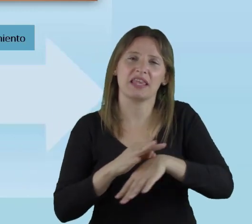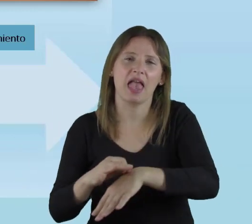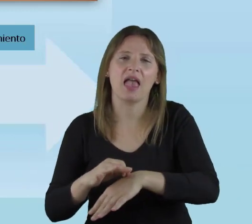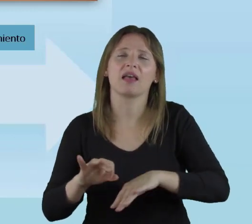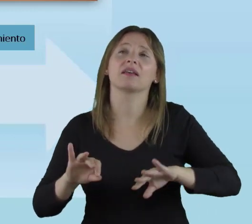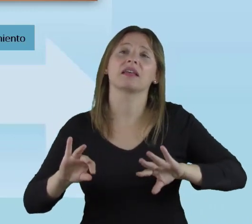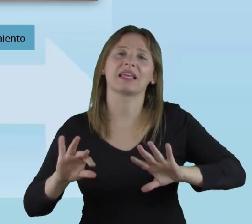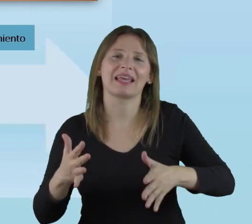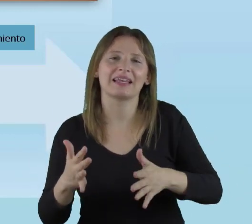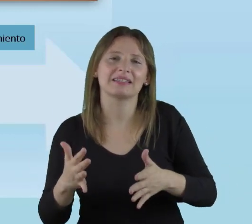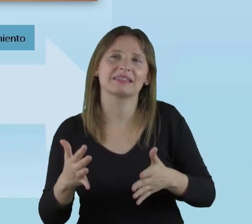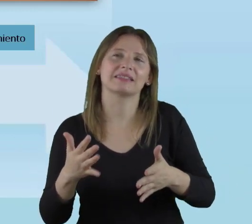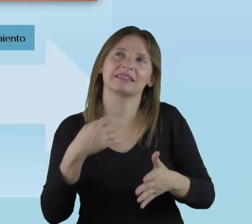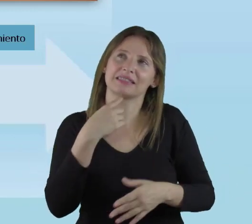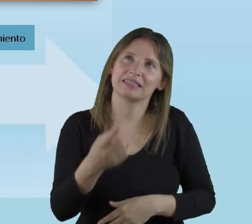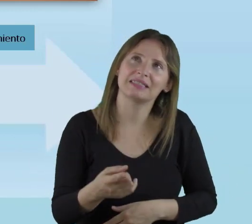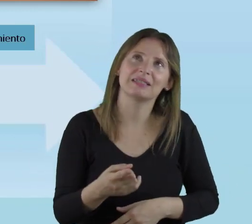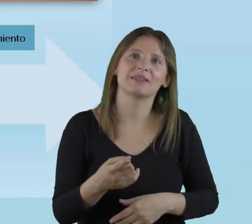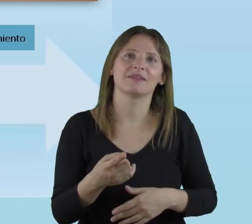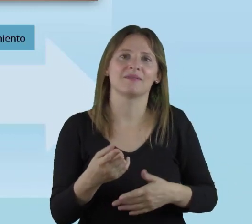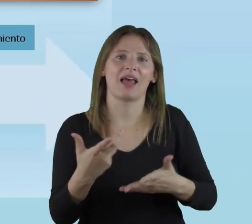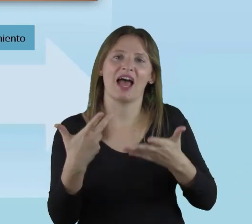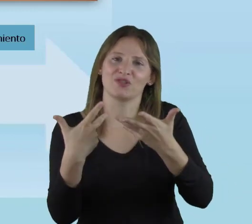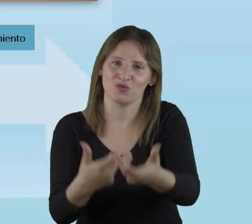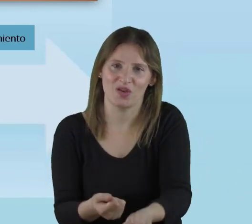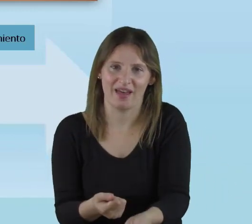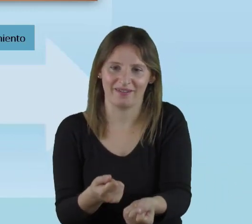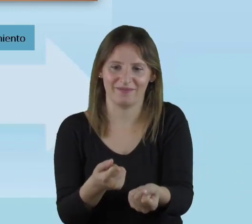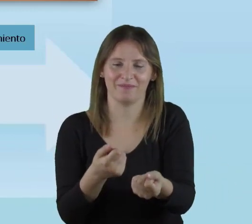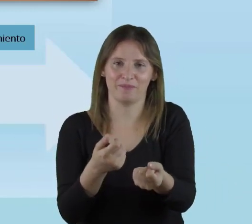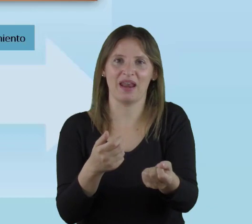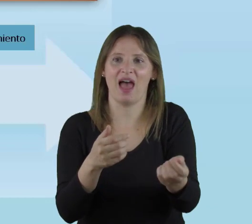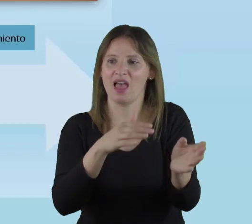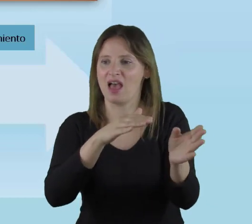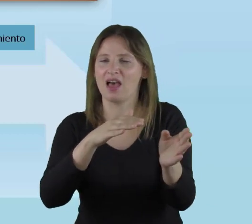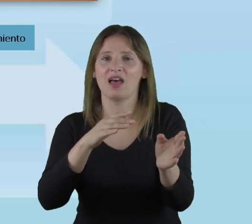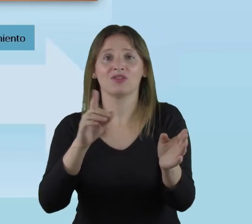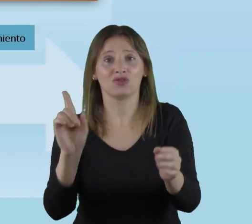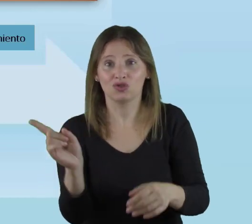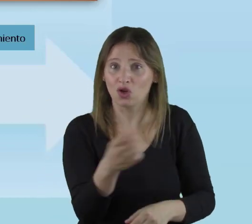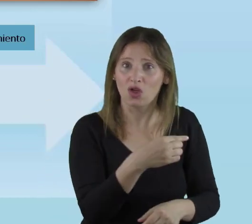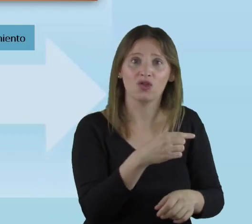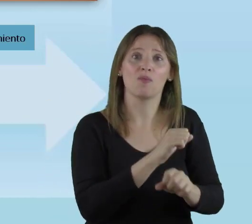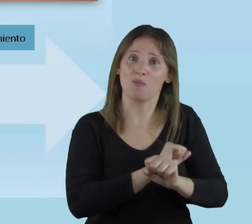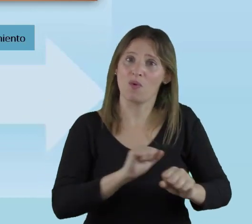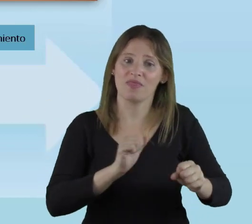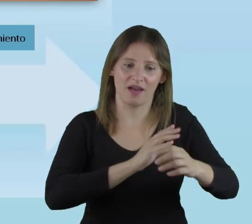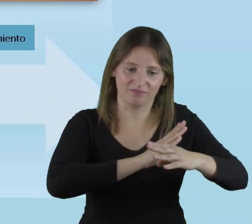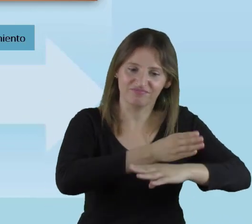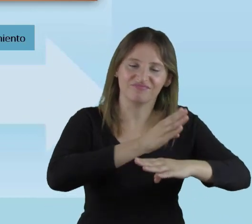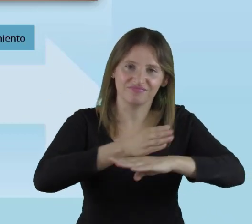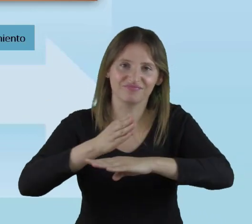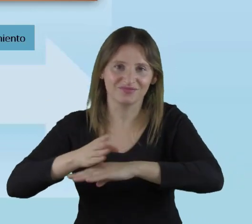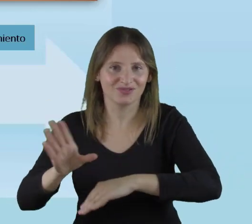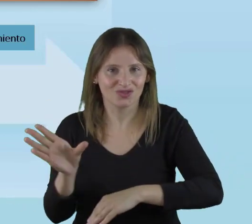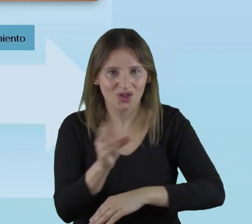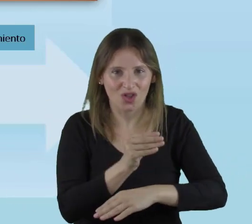es quien va a ayudarnos a garantizar